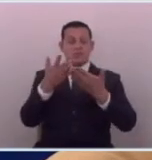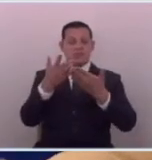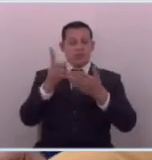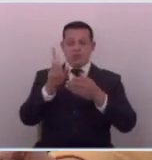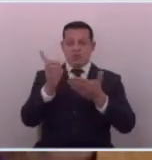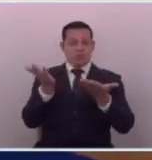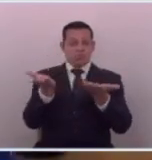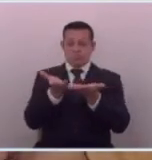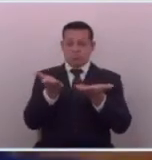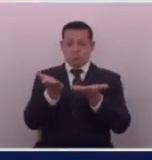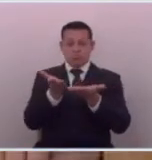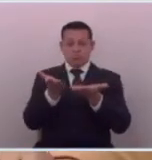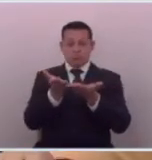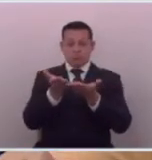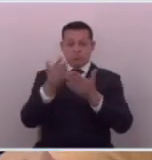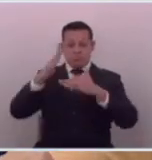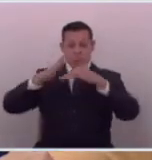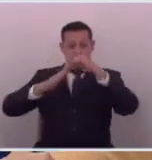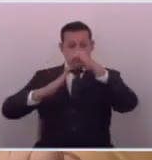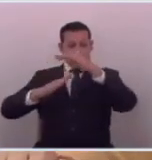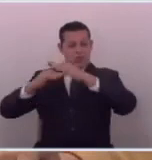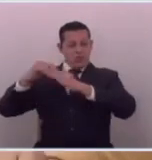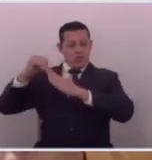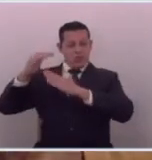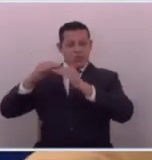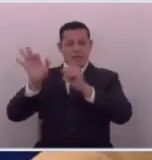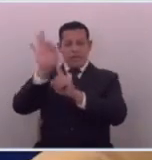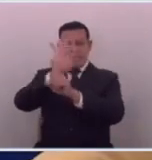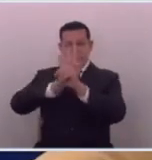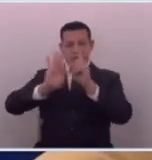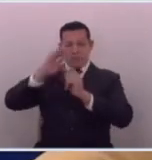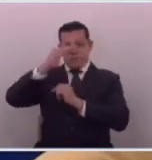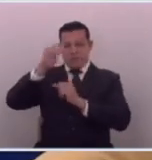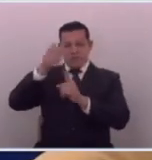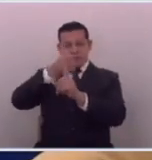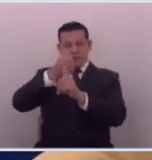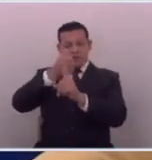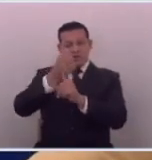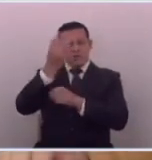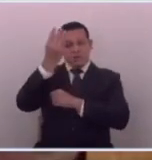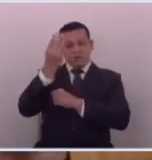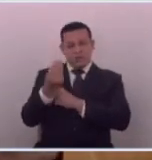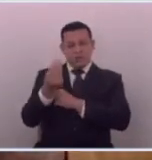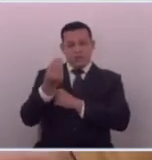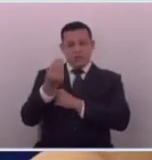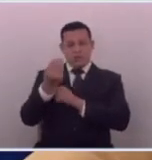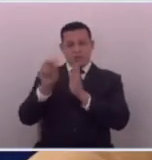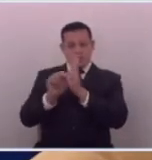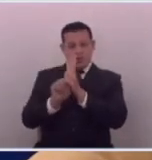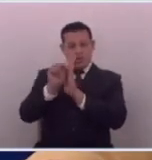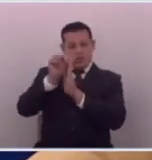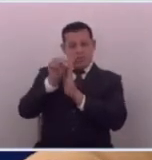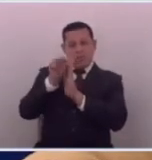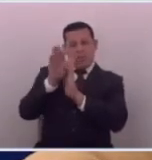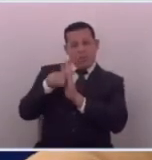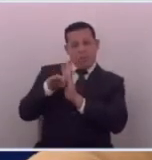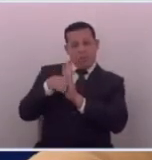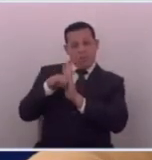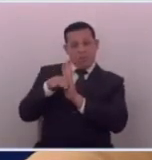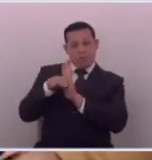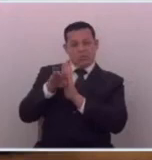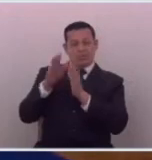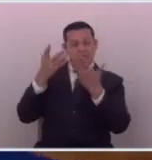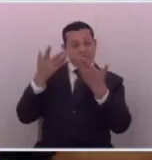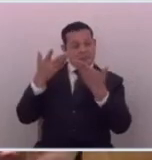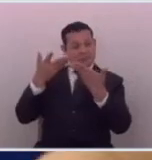están haciendo es construir un mejor país cada día tienen un nivel más bajo de